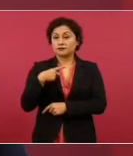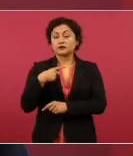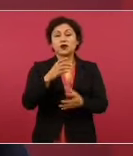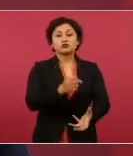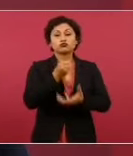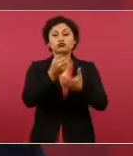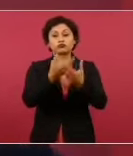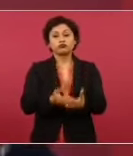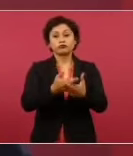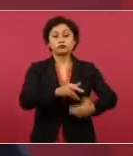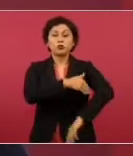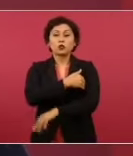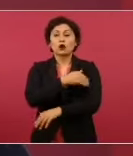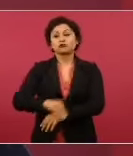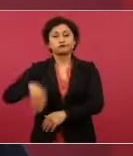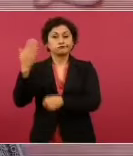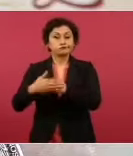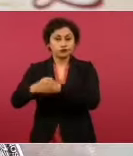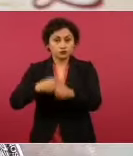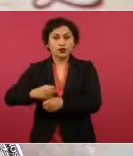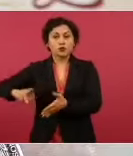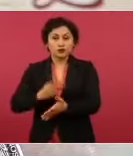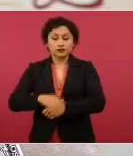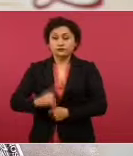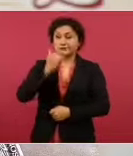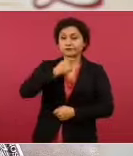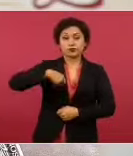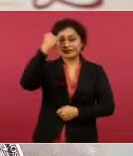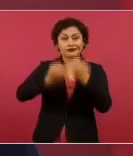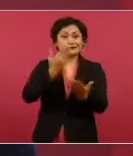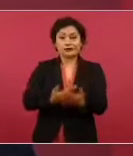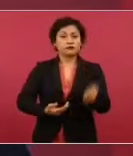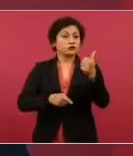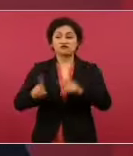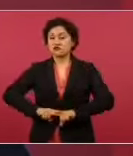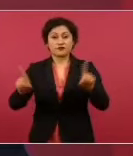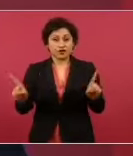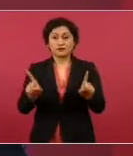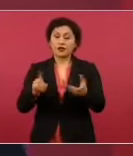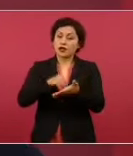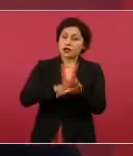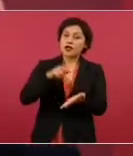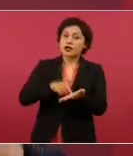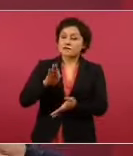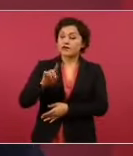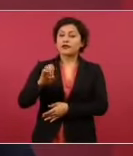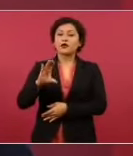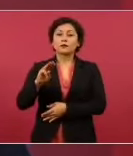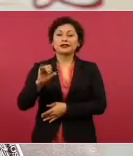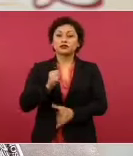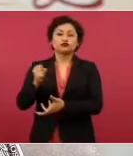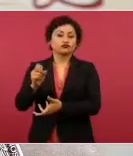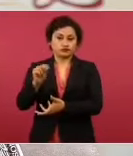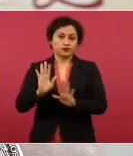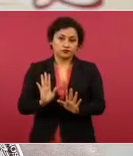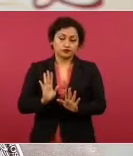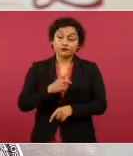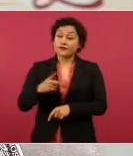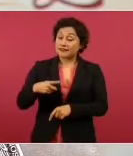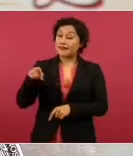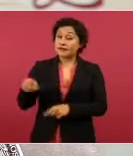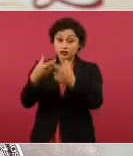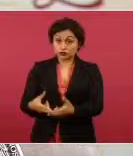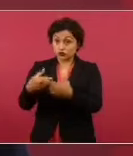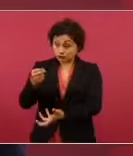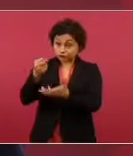el siguiente ejercicio fiscal. La iniciativa del Ejecutivo tampoco contenía eso, lo que sí contiene la iniciativa es la desaparición de los fideicomisos. Entonces, se estaría a la devolución del